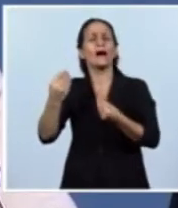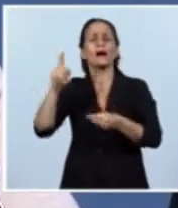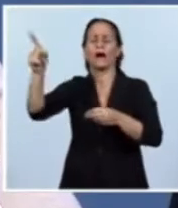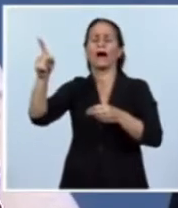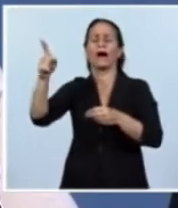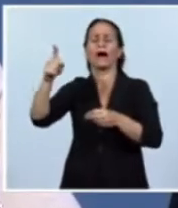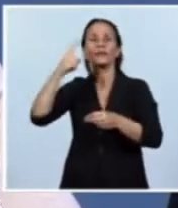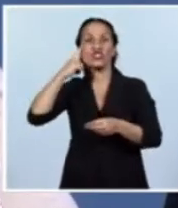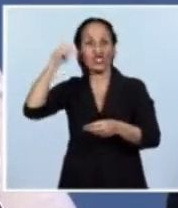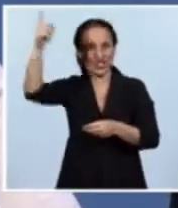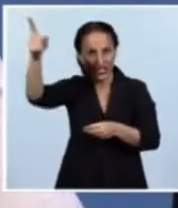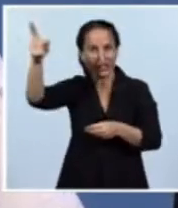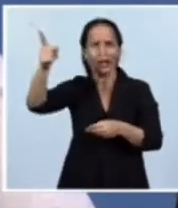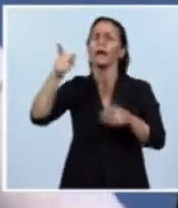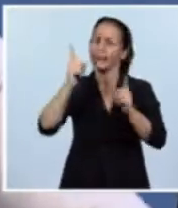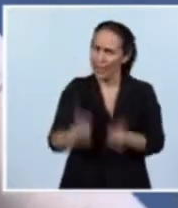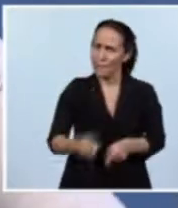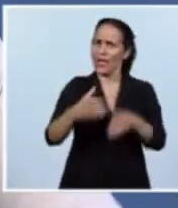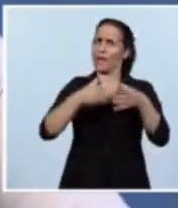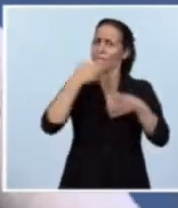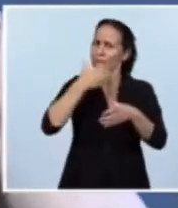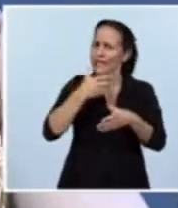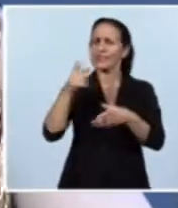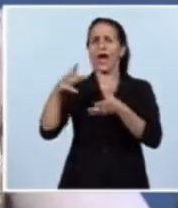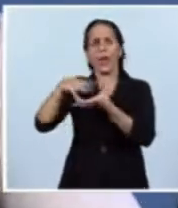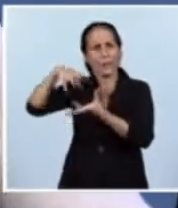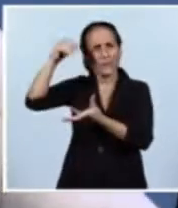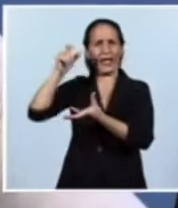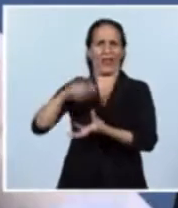China, igual que manzanas y peras argentinas.